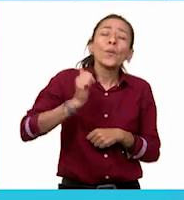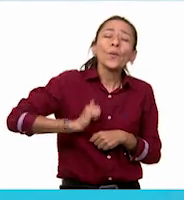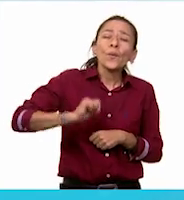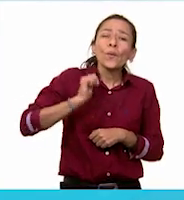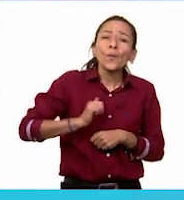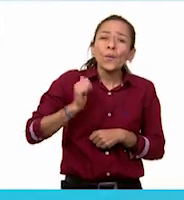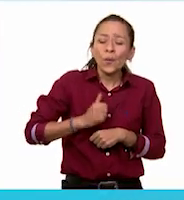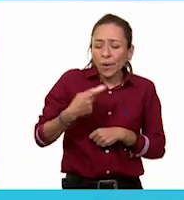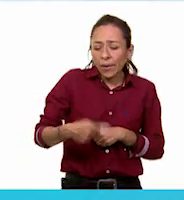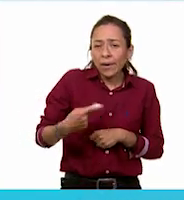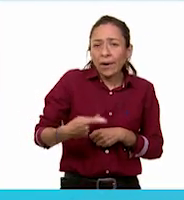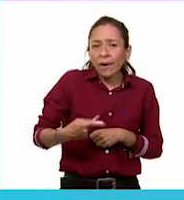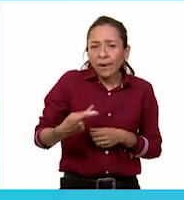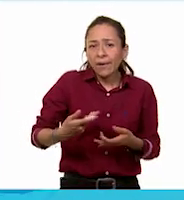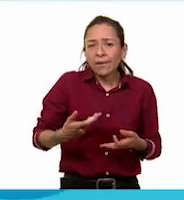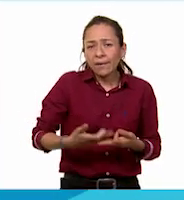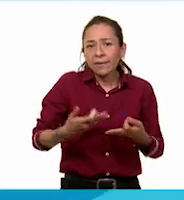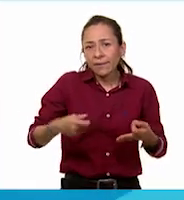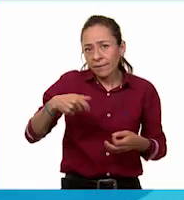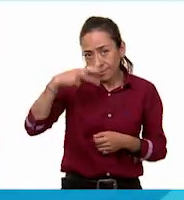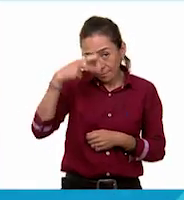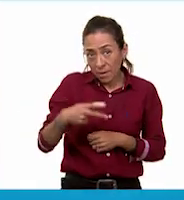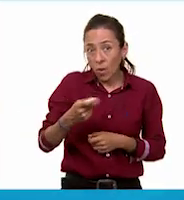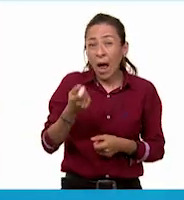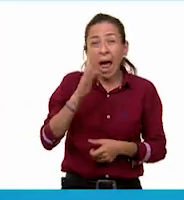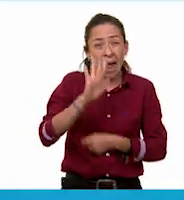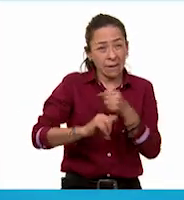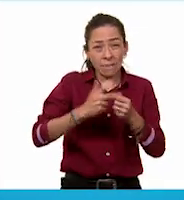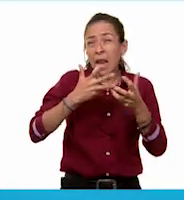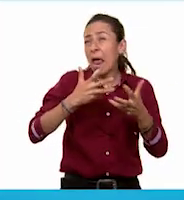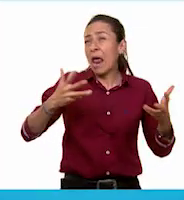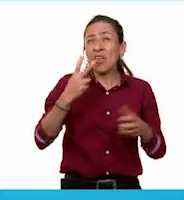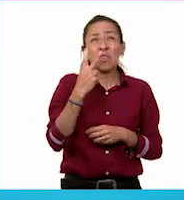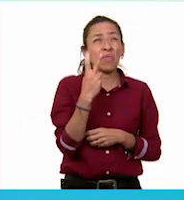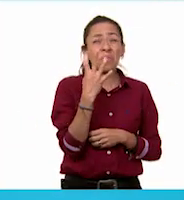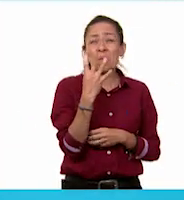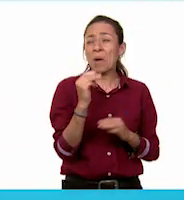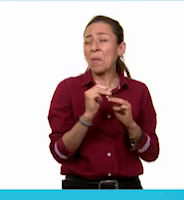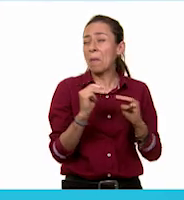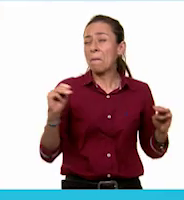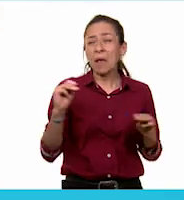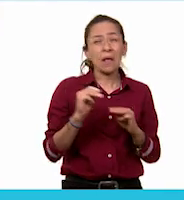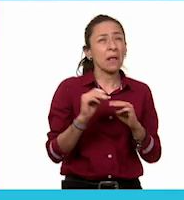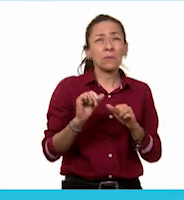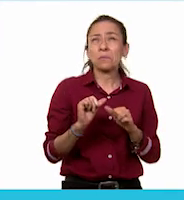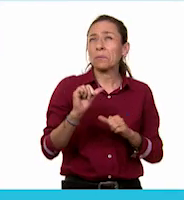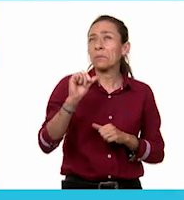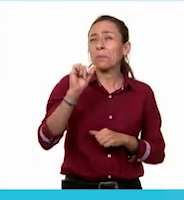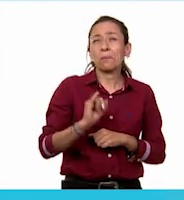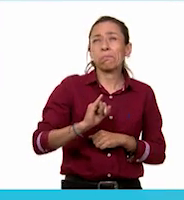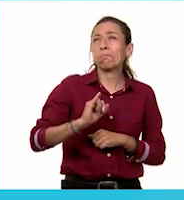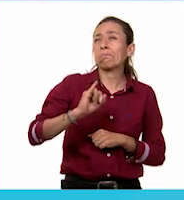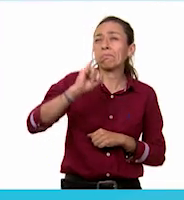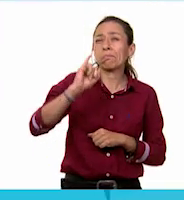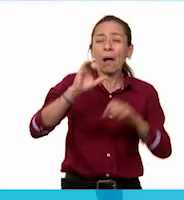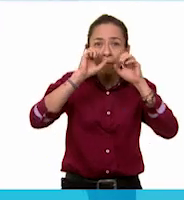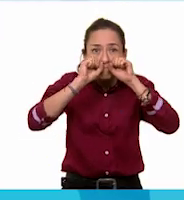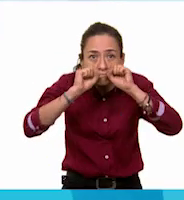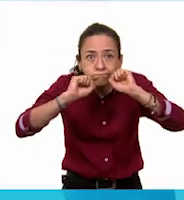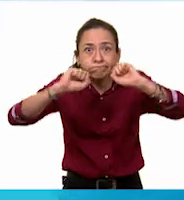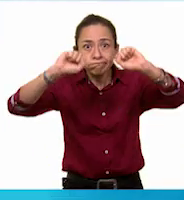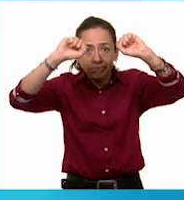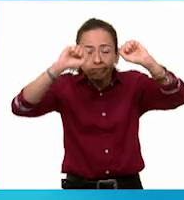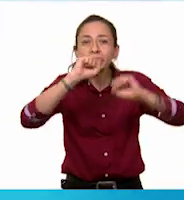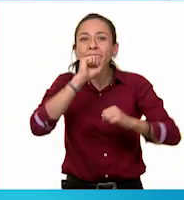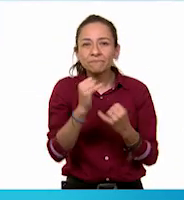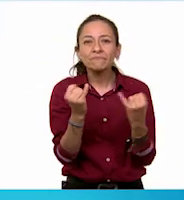Estamos hablando de animales bastante grandes, estamos hablando de algunos que van de 2 hasta 4 metros de altura. Por ejemplo, en el caso de los mamuts, en el caso de los perezosos que